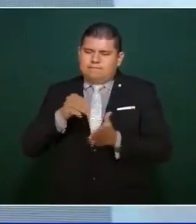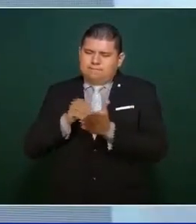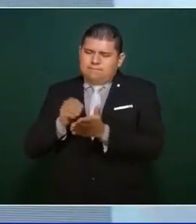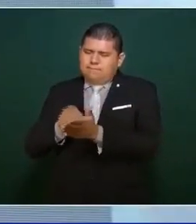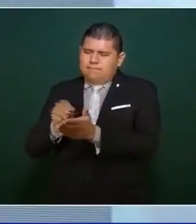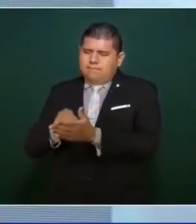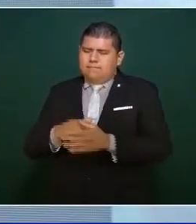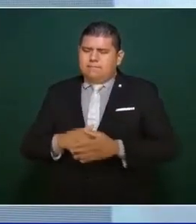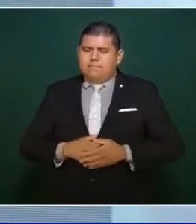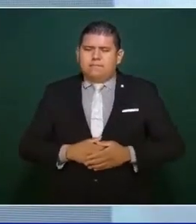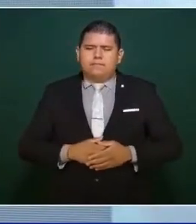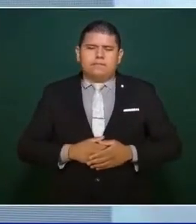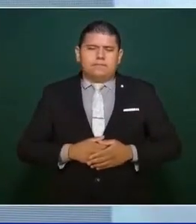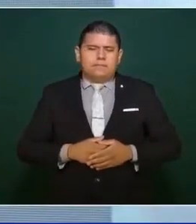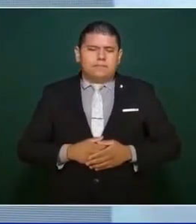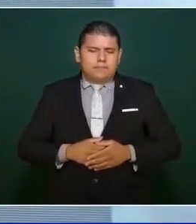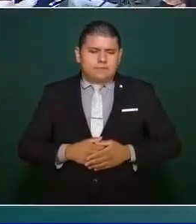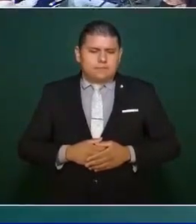Signos vitales.